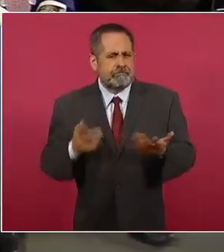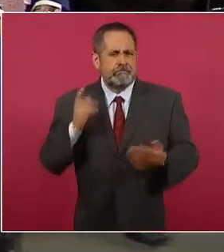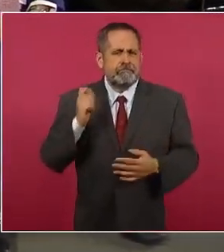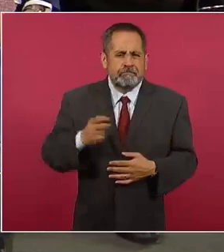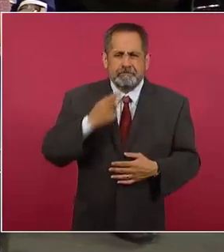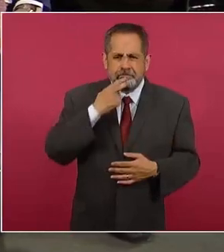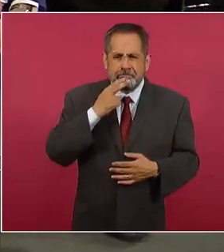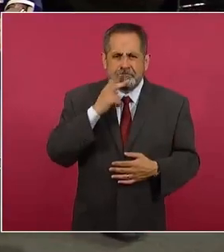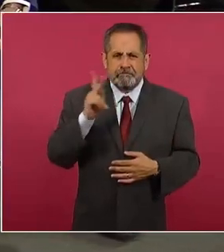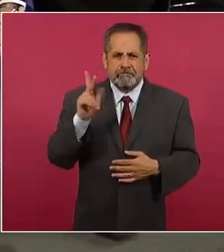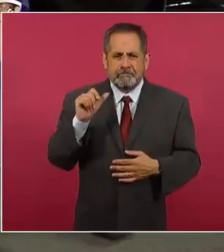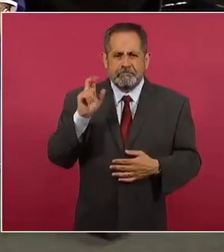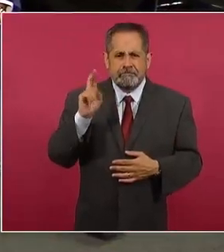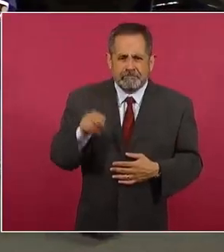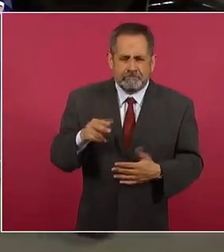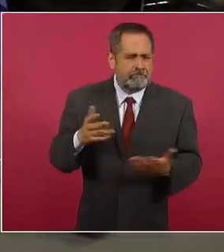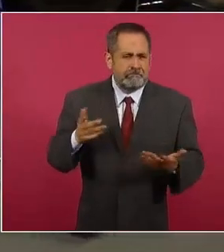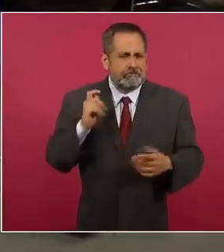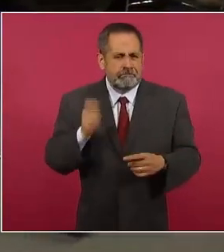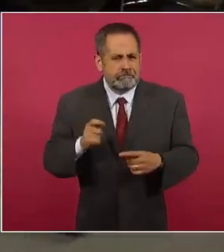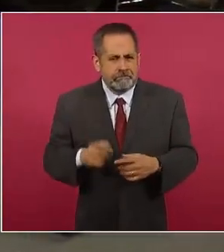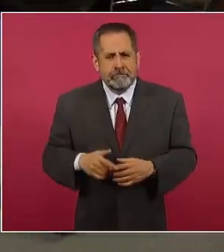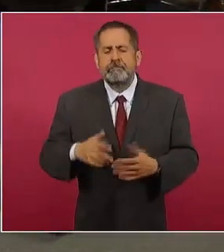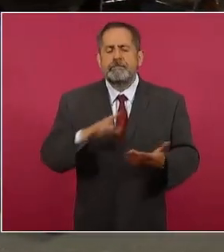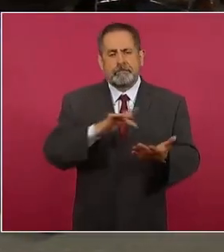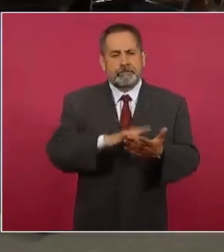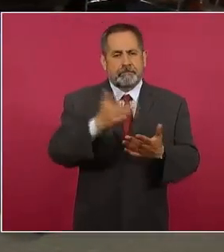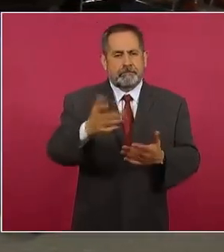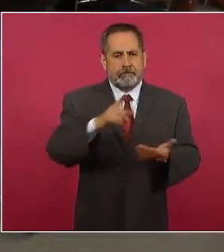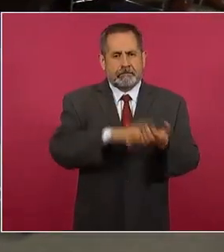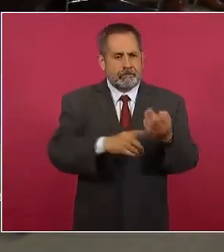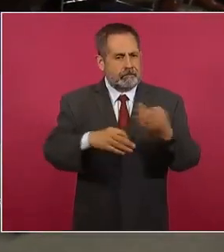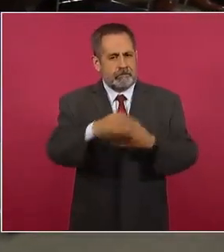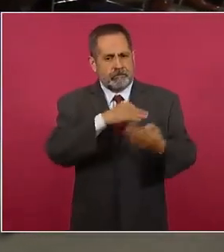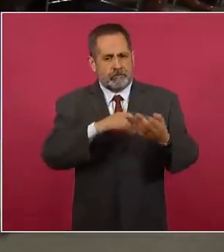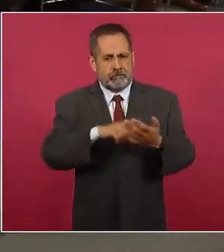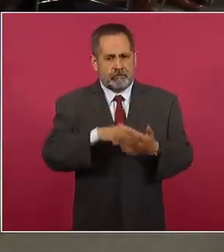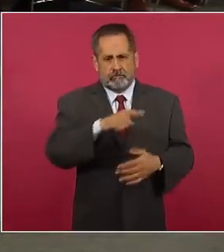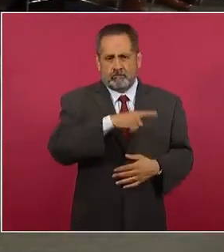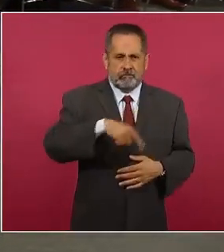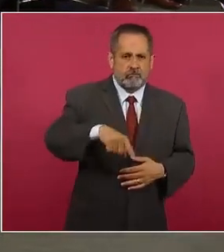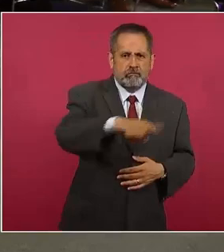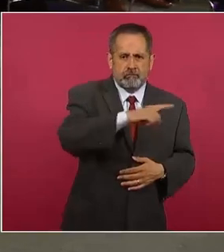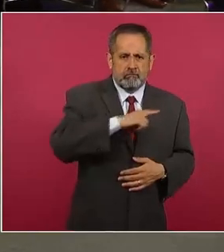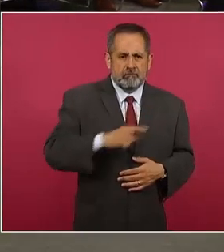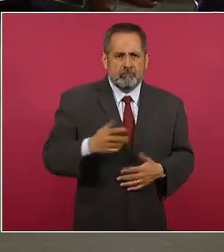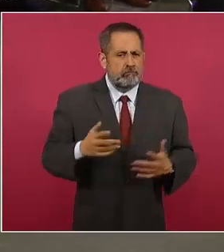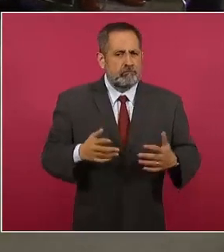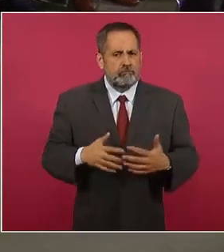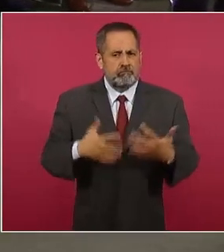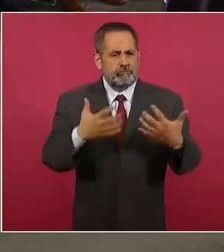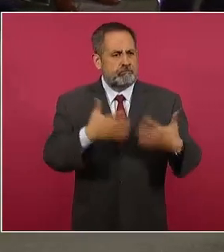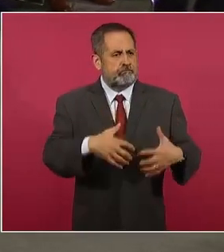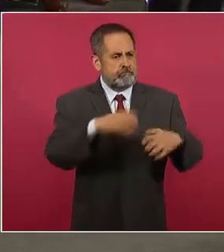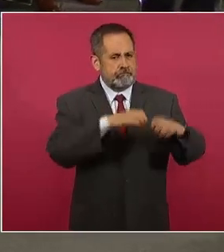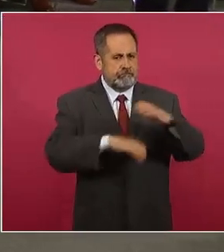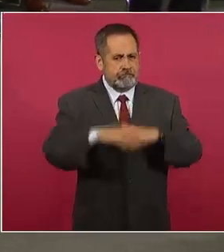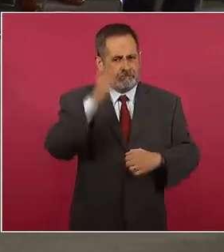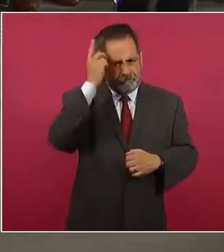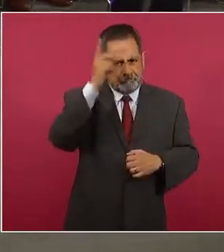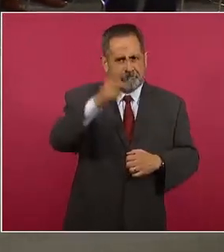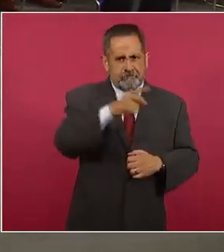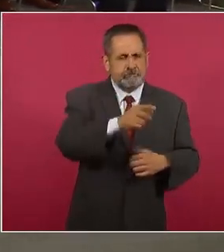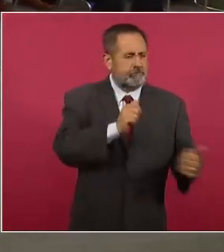y agradecerles mucho a todas, a todos ustedes, empresarios, por